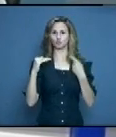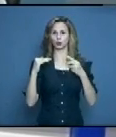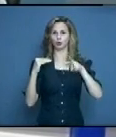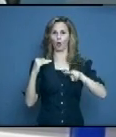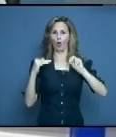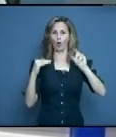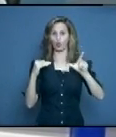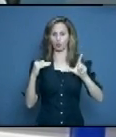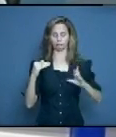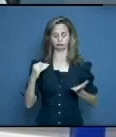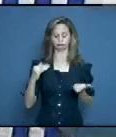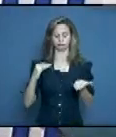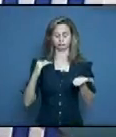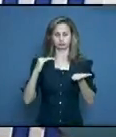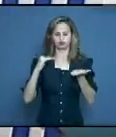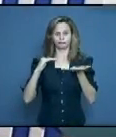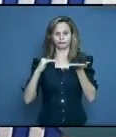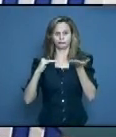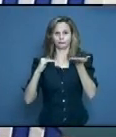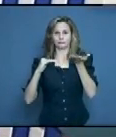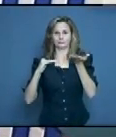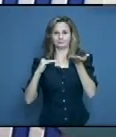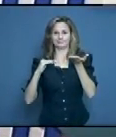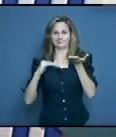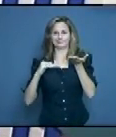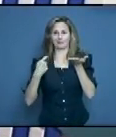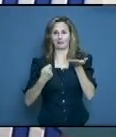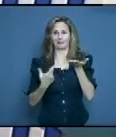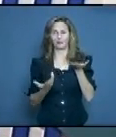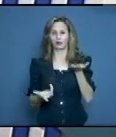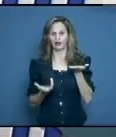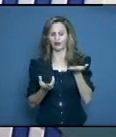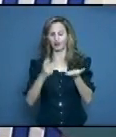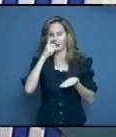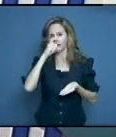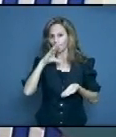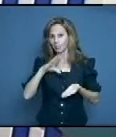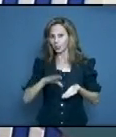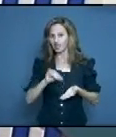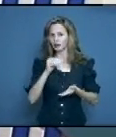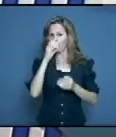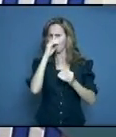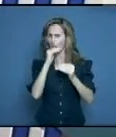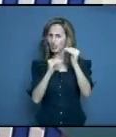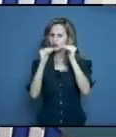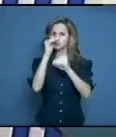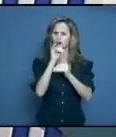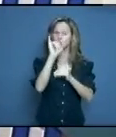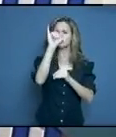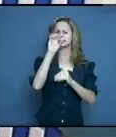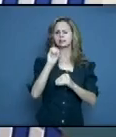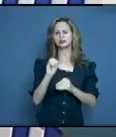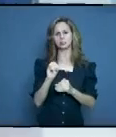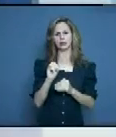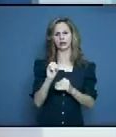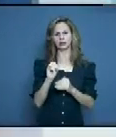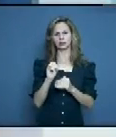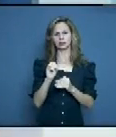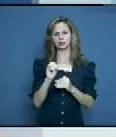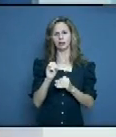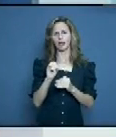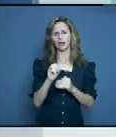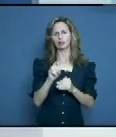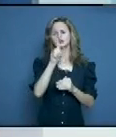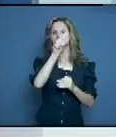sospechosos que tenemos, nosotros tenemos el riesgo de tener muchos más. Los pediátricos, los mayores de 60 años, 101, y los pediátricos, 91. De esos